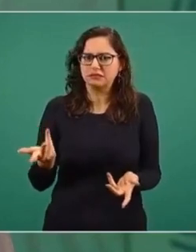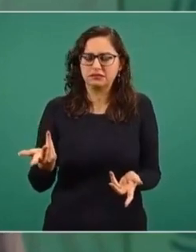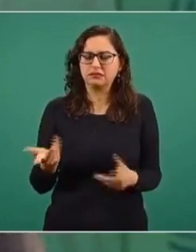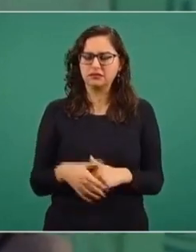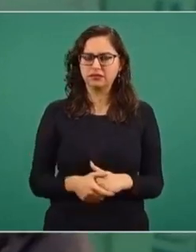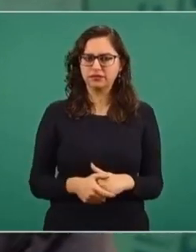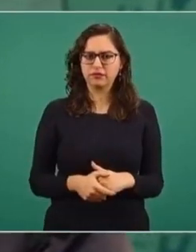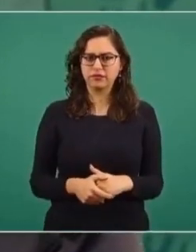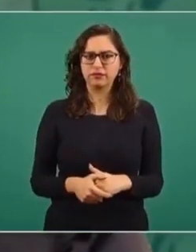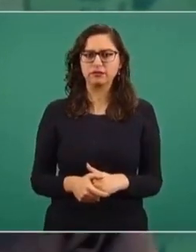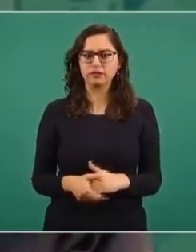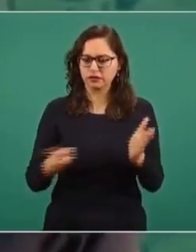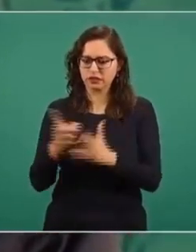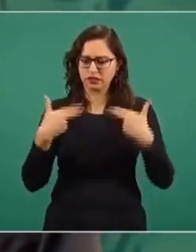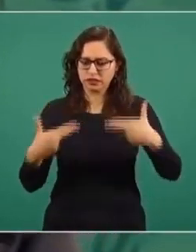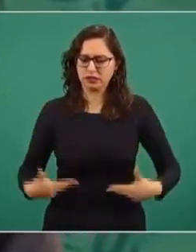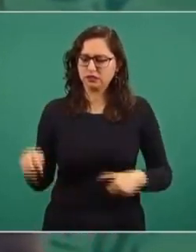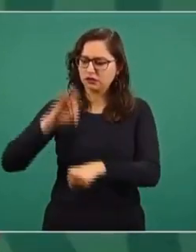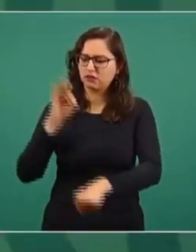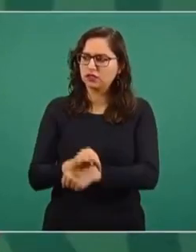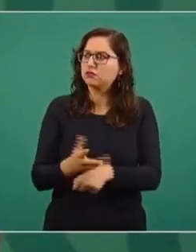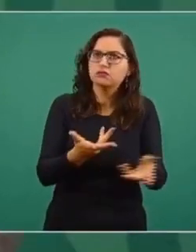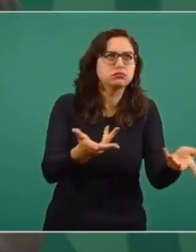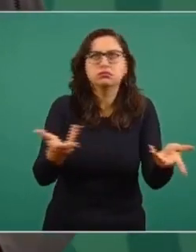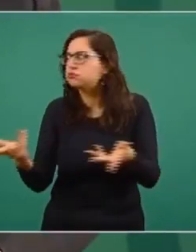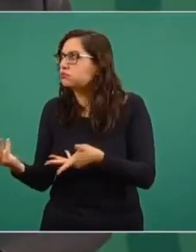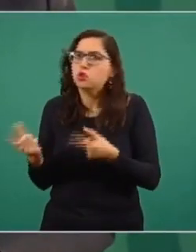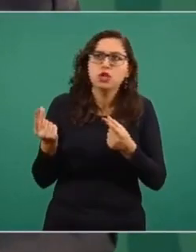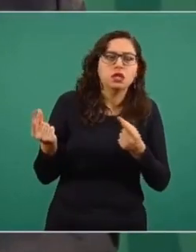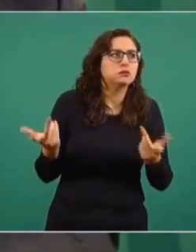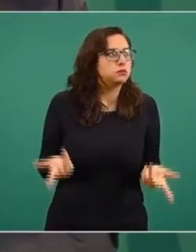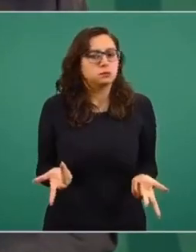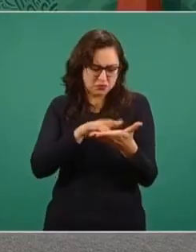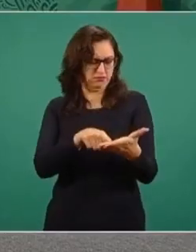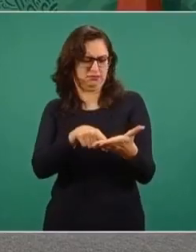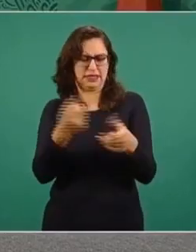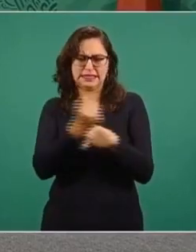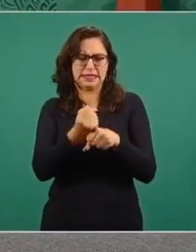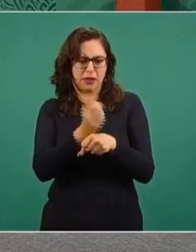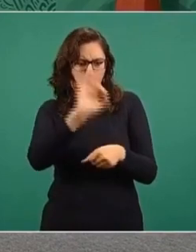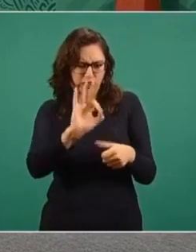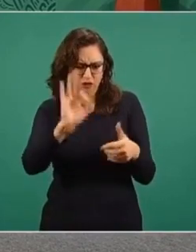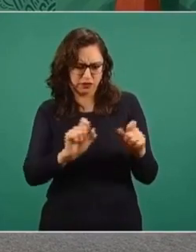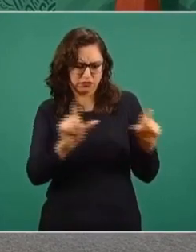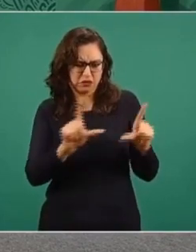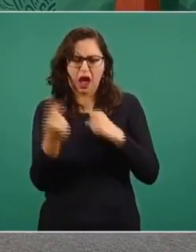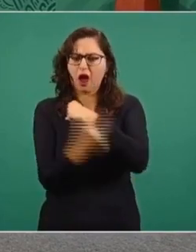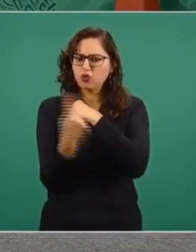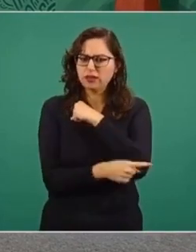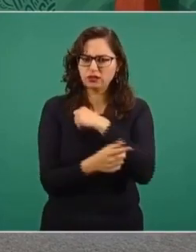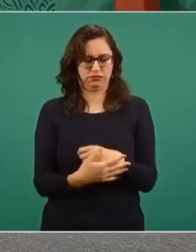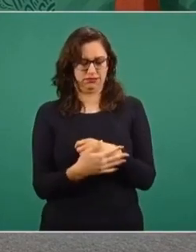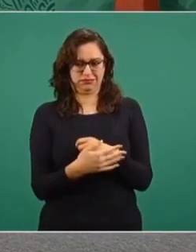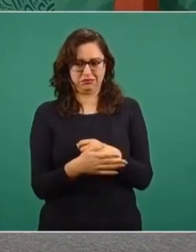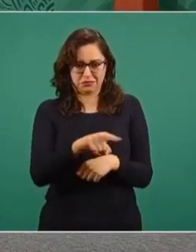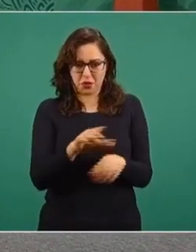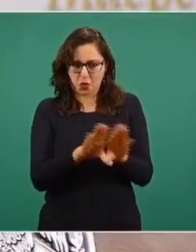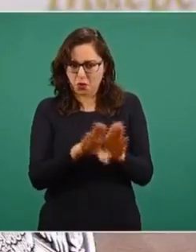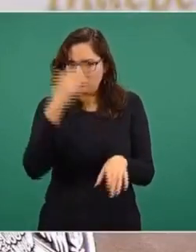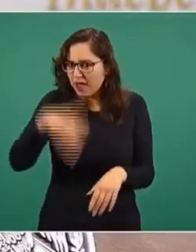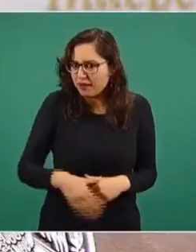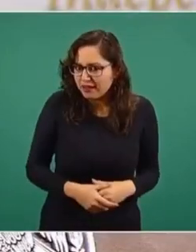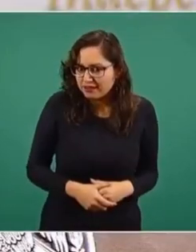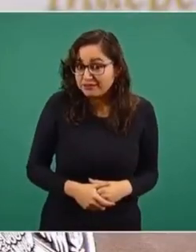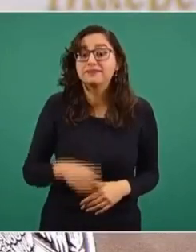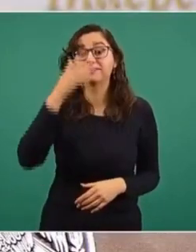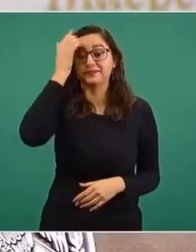¿Dónde están los organismos defensores de derechos humanos? Ese es otro tema. Sería muy bueno que un día invitemos a un especialista sobre eso,